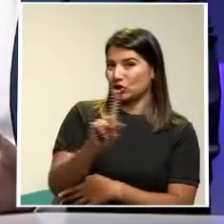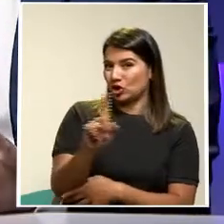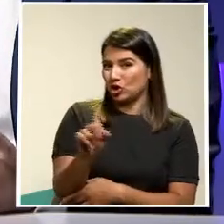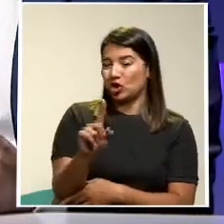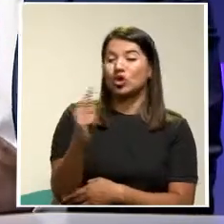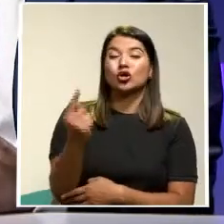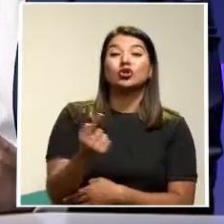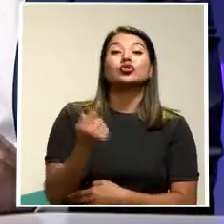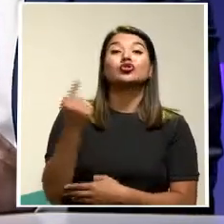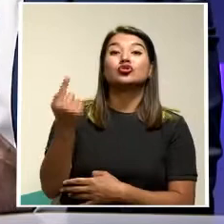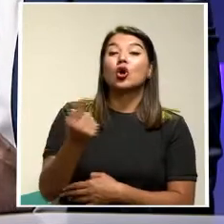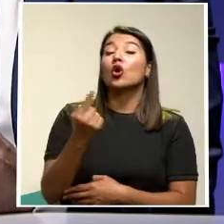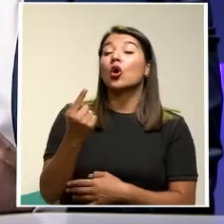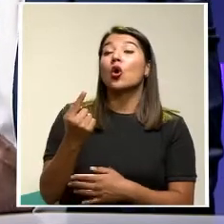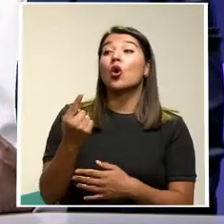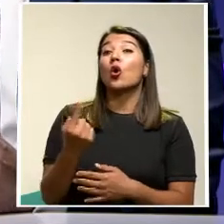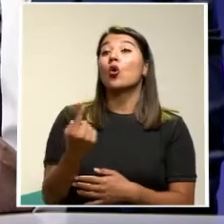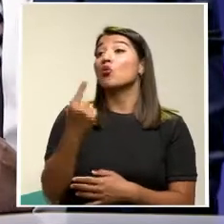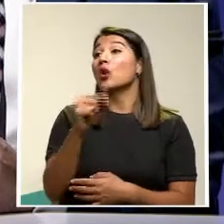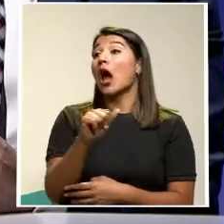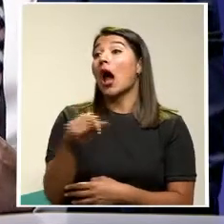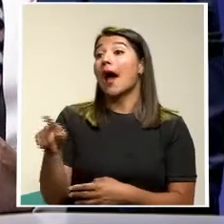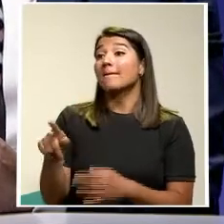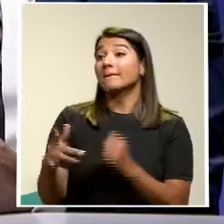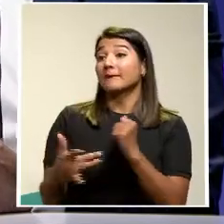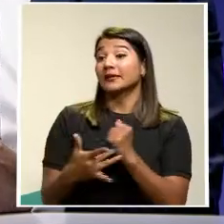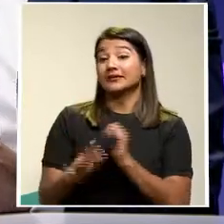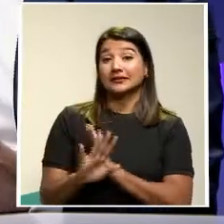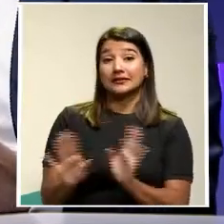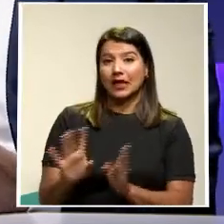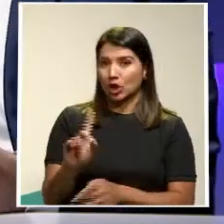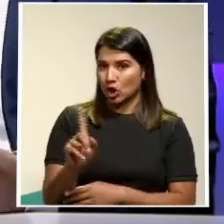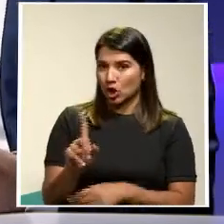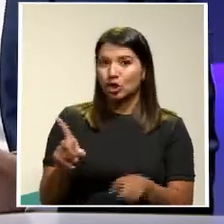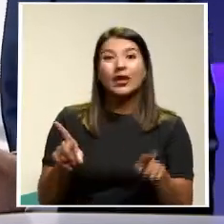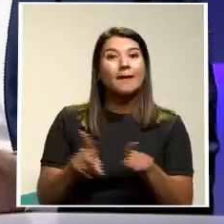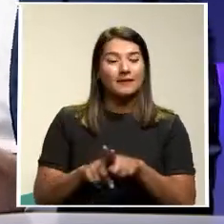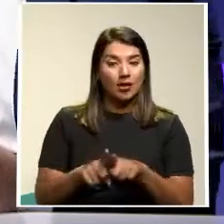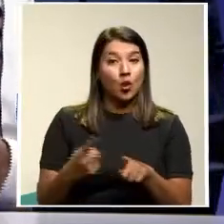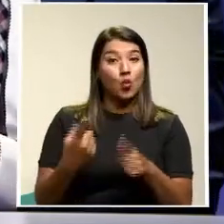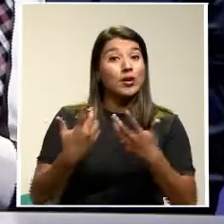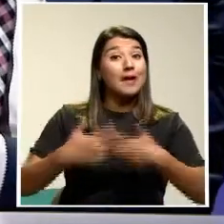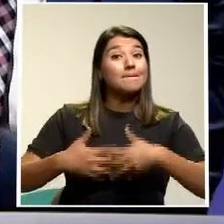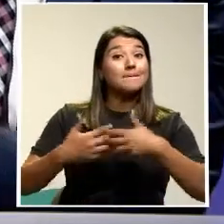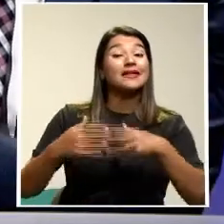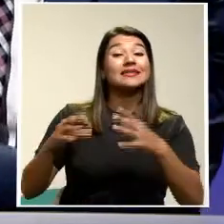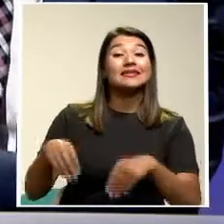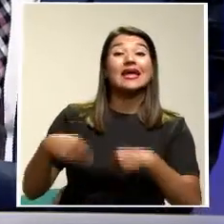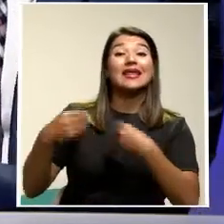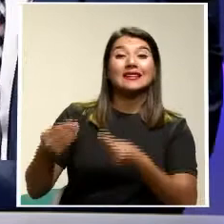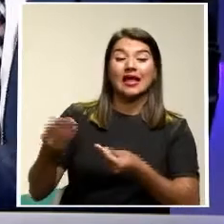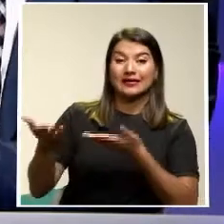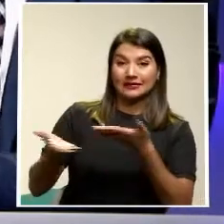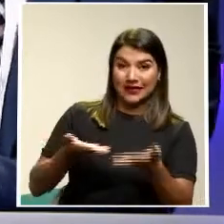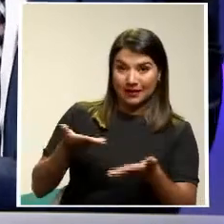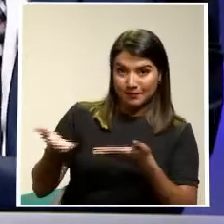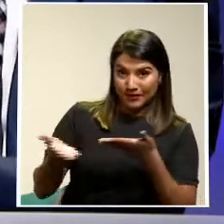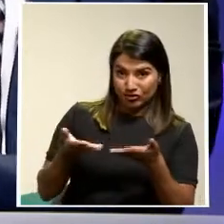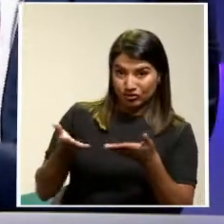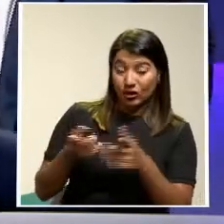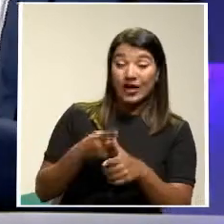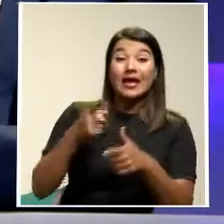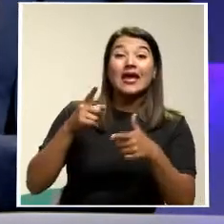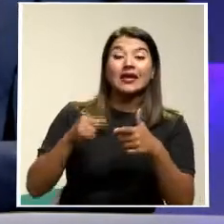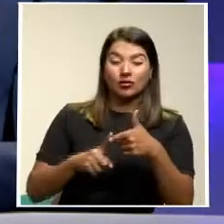instrumento Tecnológico Sino que también Es una empresa De servicio Entonces Se arrojó A ese contrato